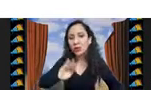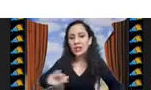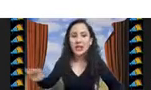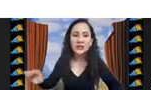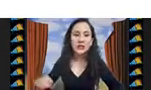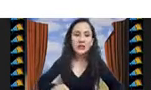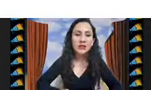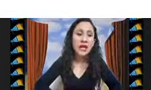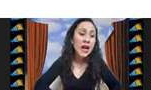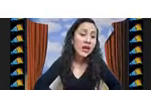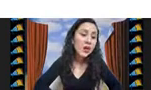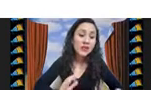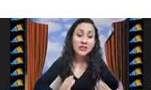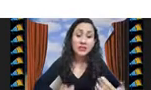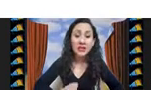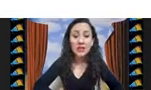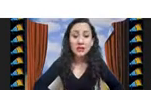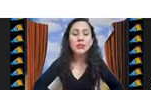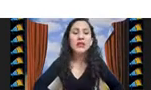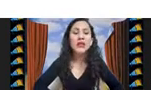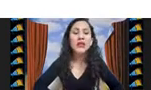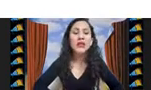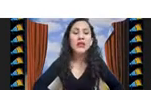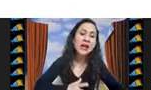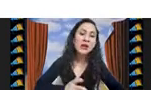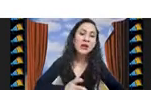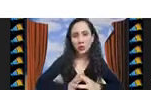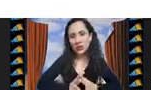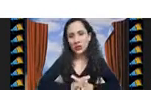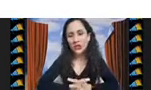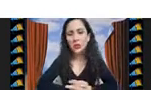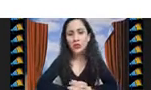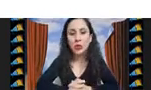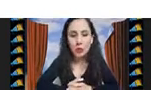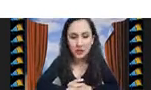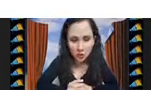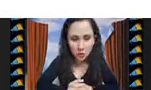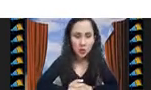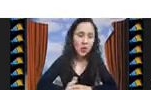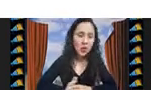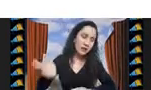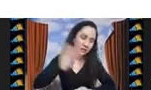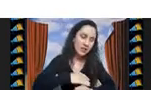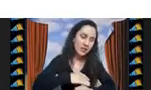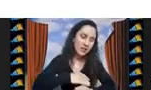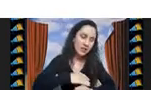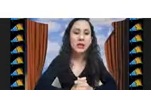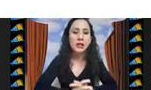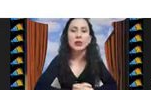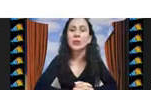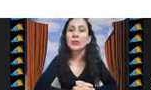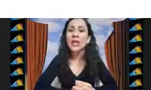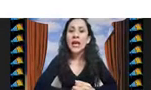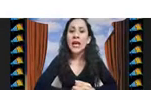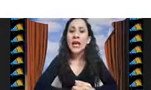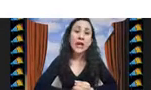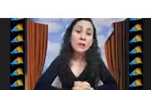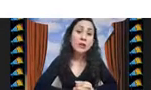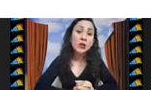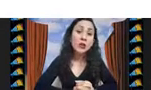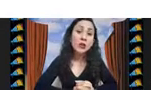búsquedas de vecindario estrategias híbridas y algoritmos genéticos de agrupación que les platicaba hace rato